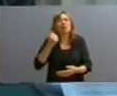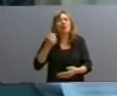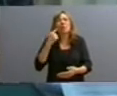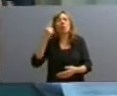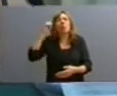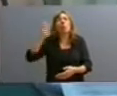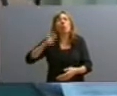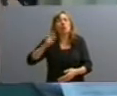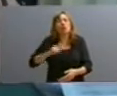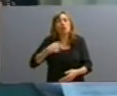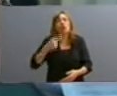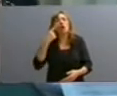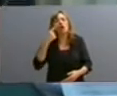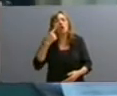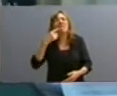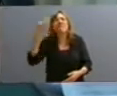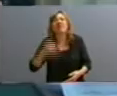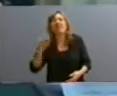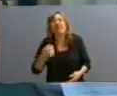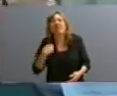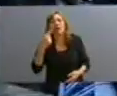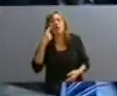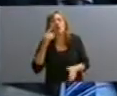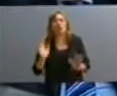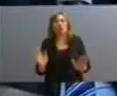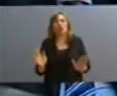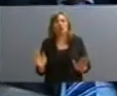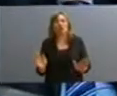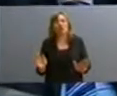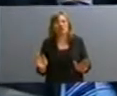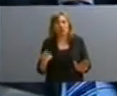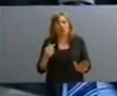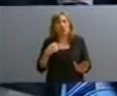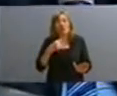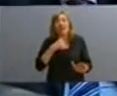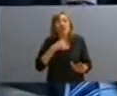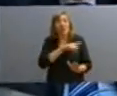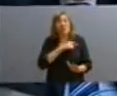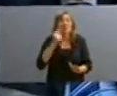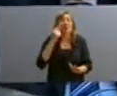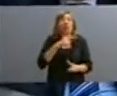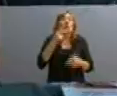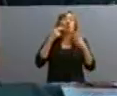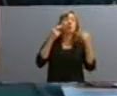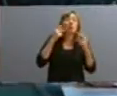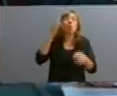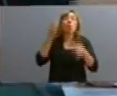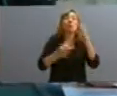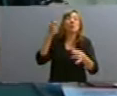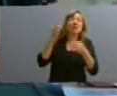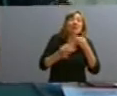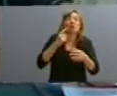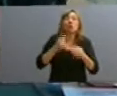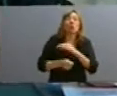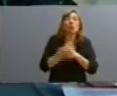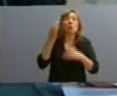conocer la verdad. Y que yo estaba viendo que lo que se trataba de armar era un juicio al que no se iba a llegar absolutamente a nada, porque